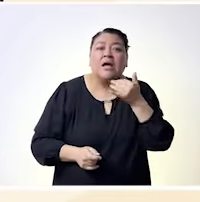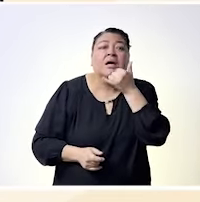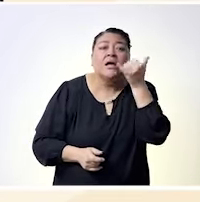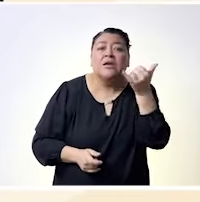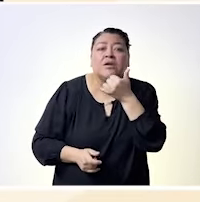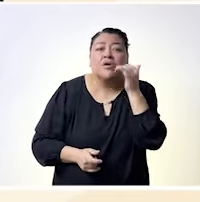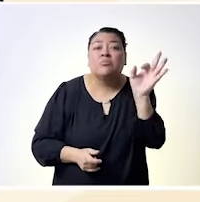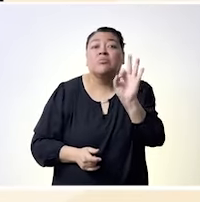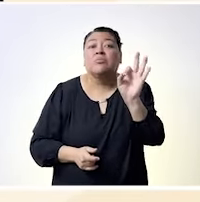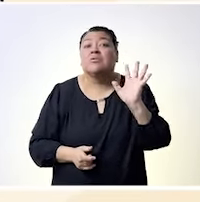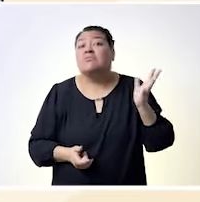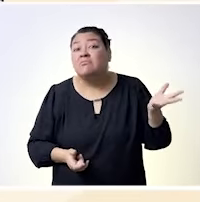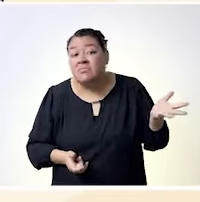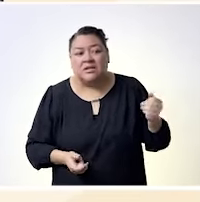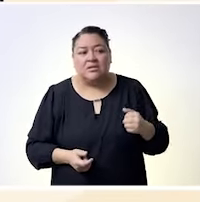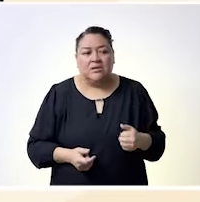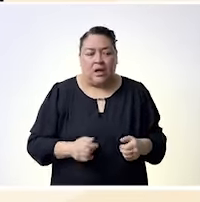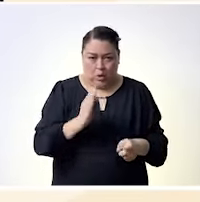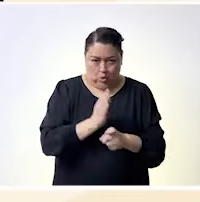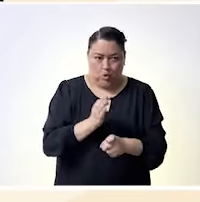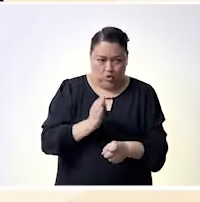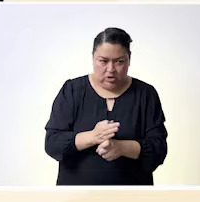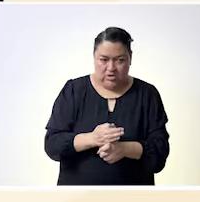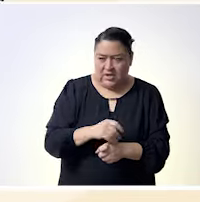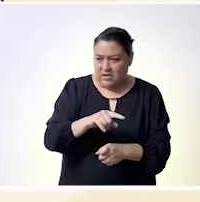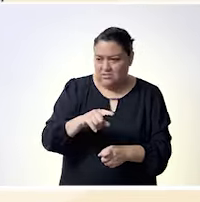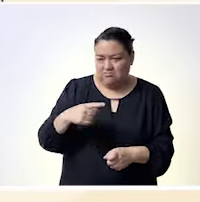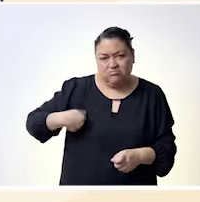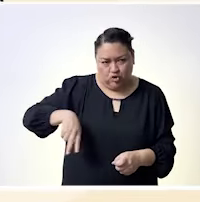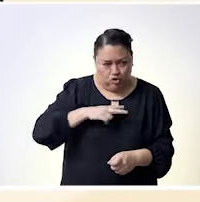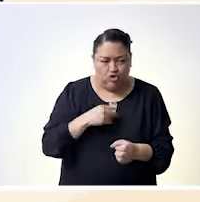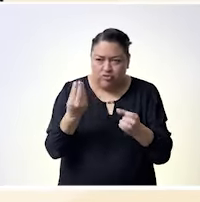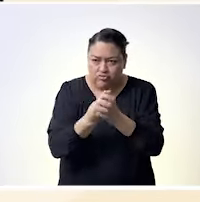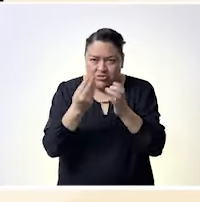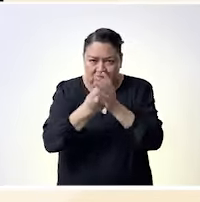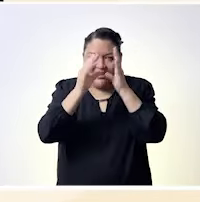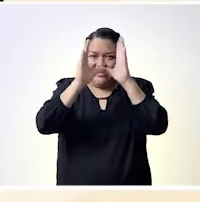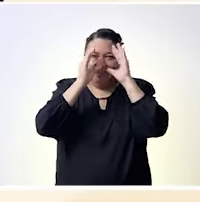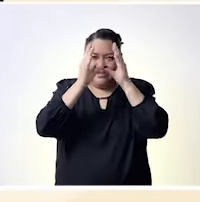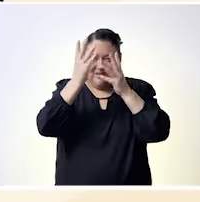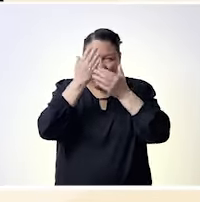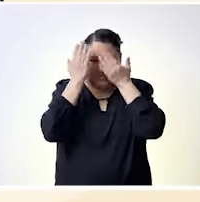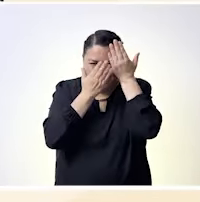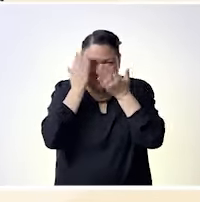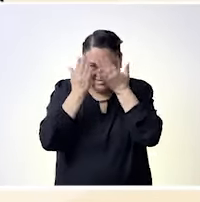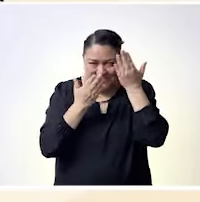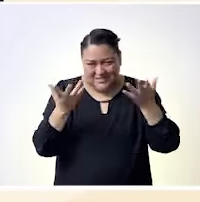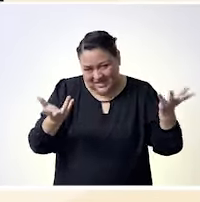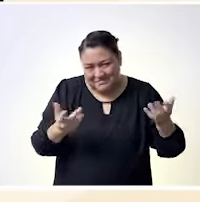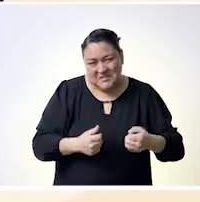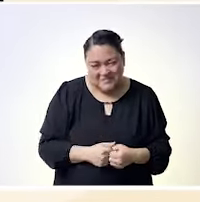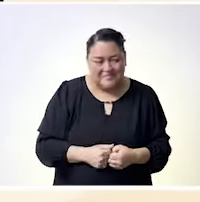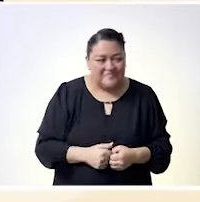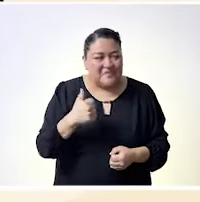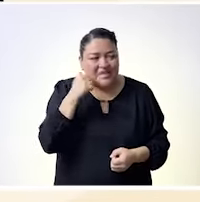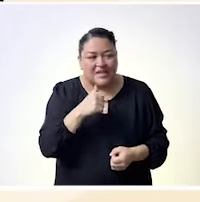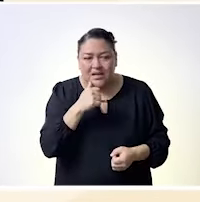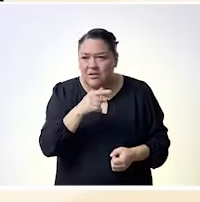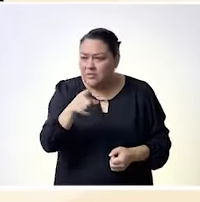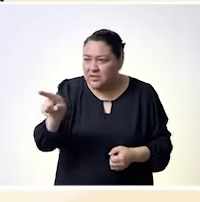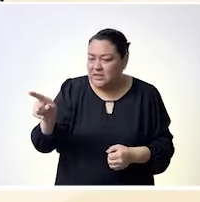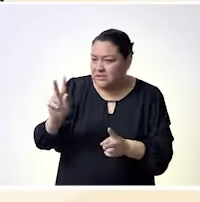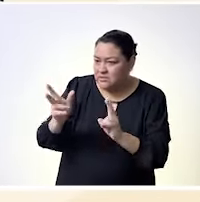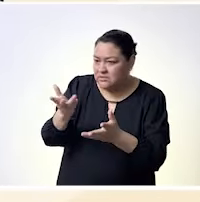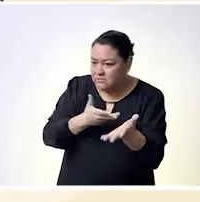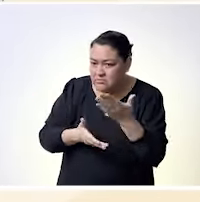fundamental hablar y recapacitar sobre todas las cosas que el sistema mismo que no es que no todos ya sabemos